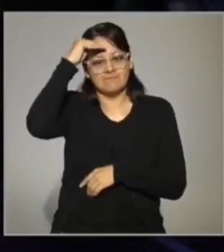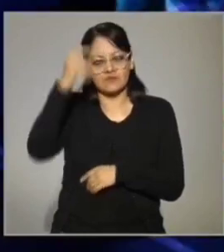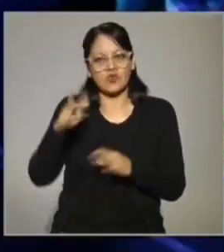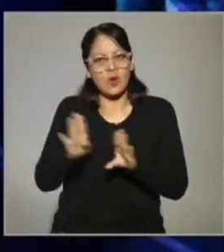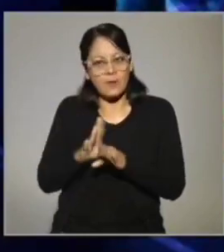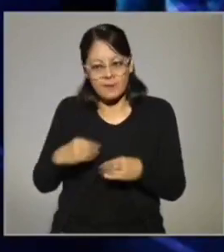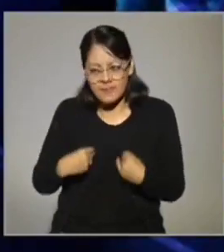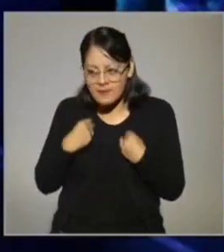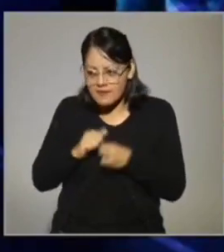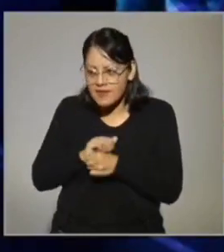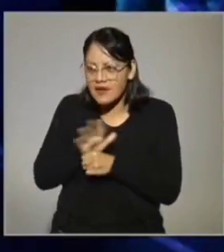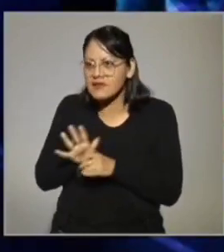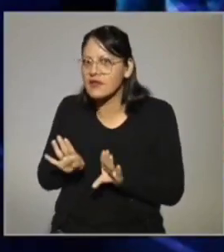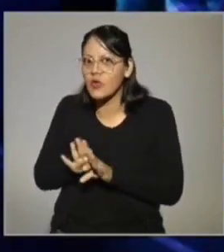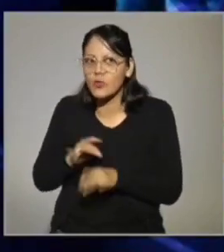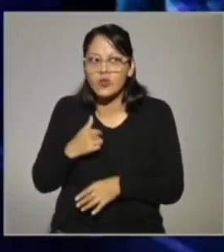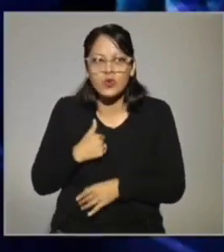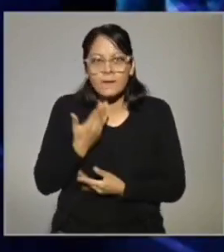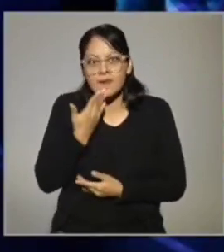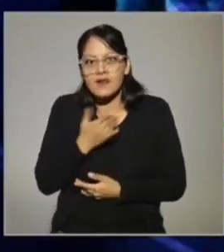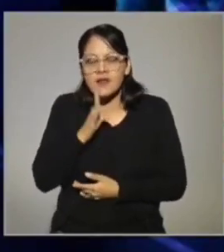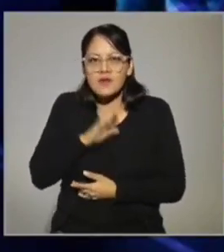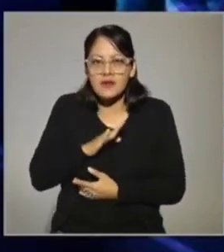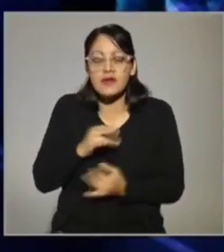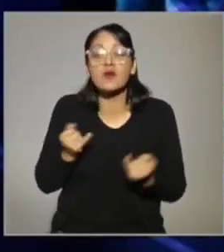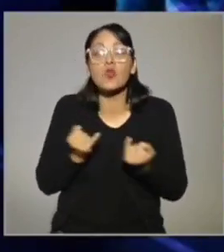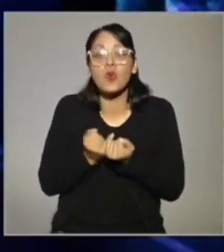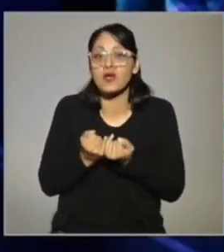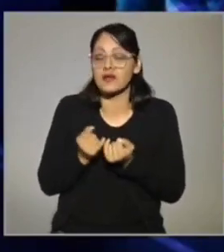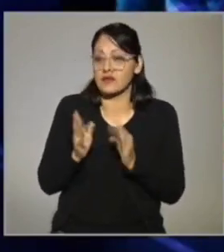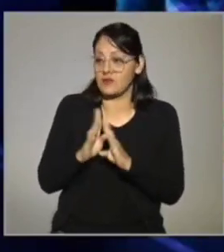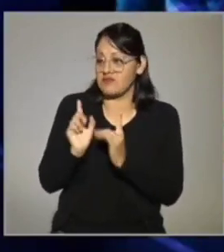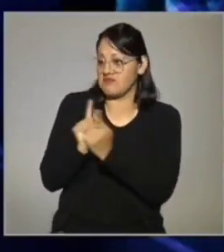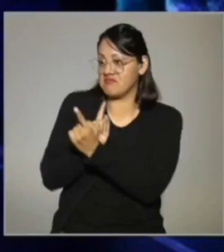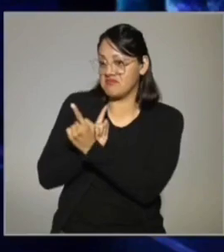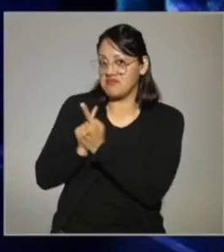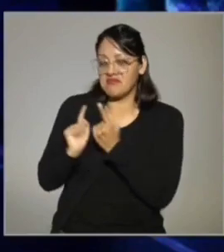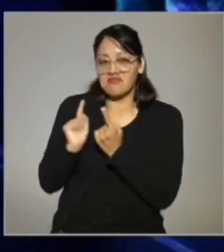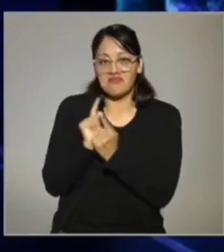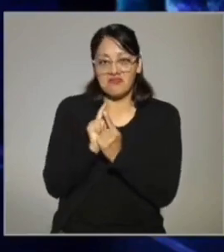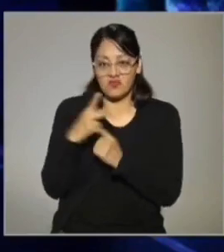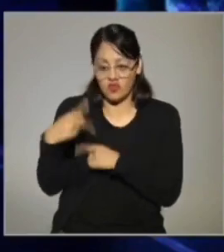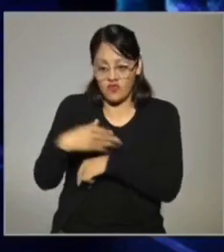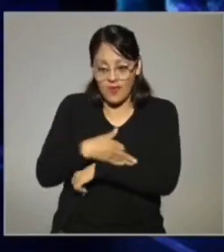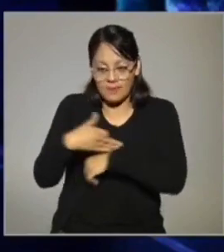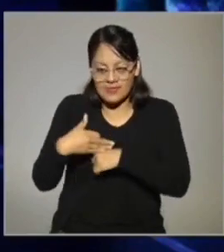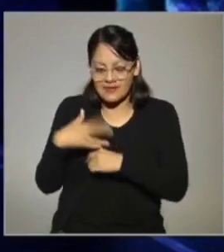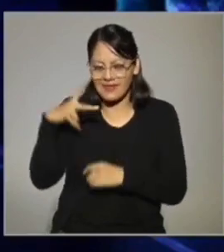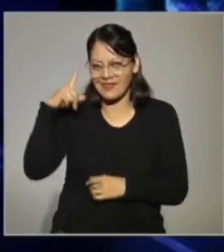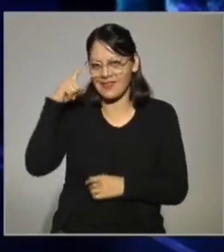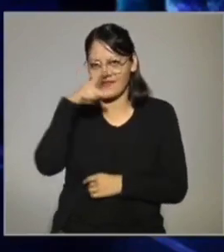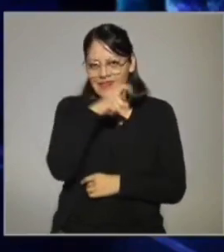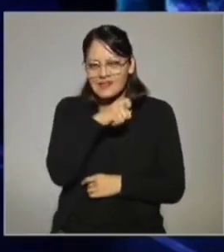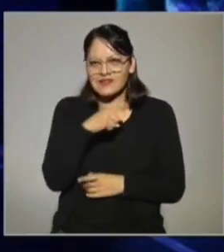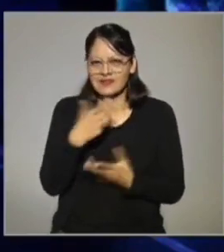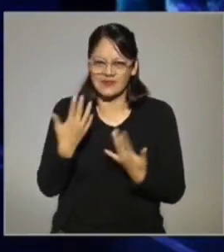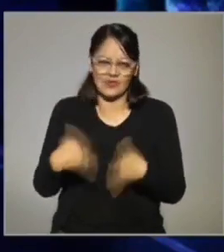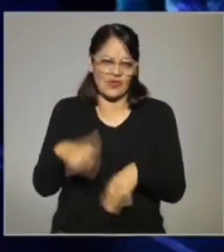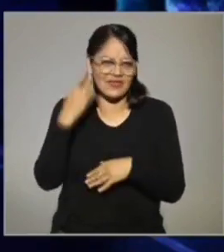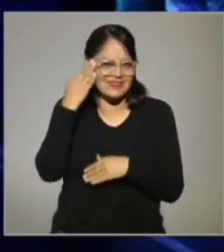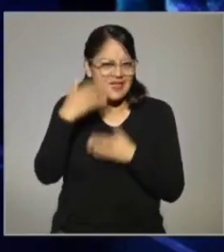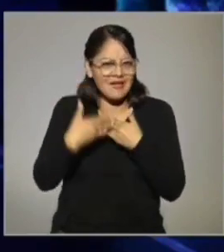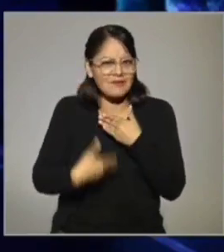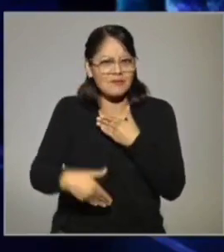cómo es que viviste la pandemia y cómo fue relacionarte con propia familia por bastante